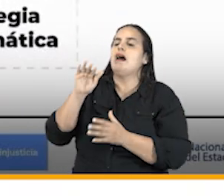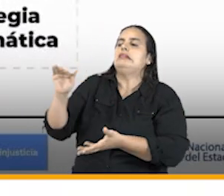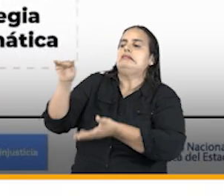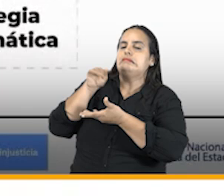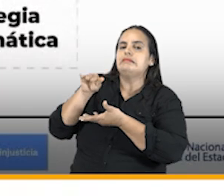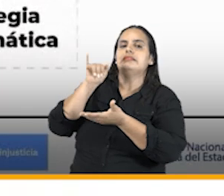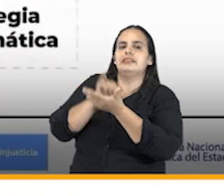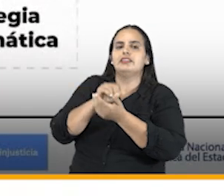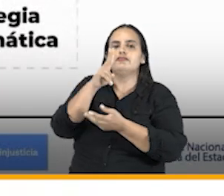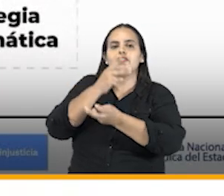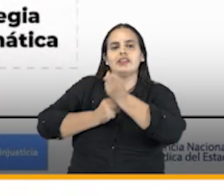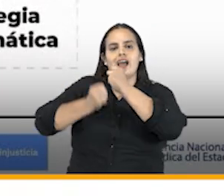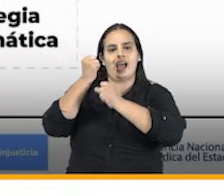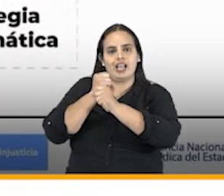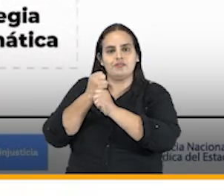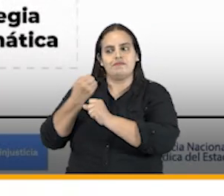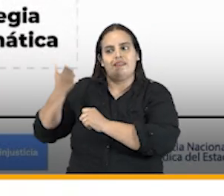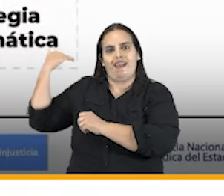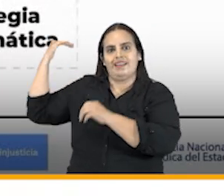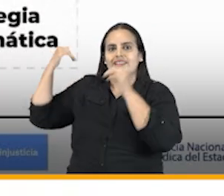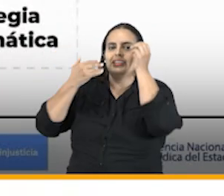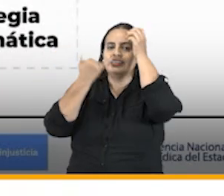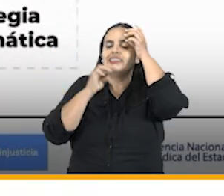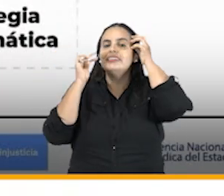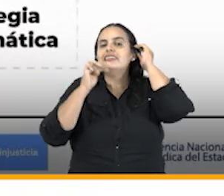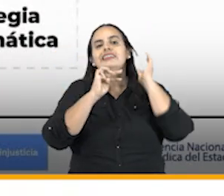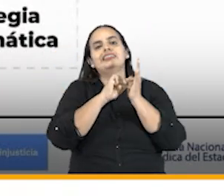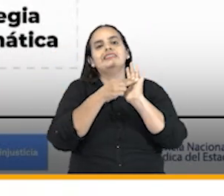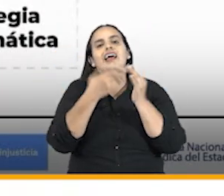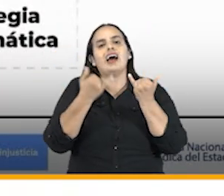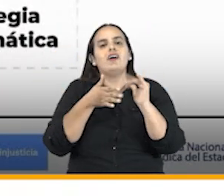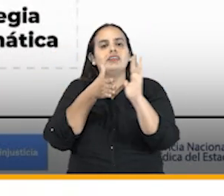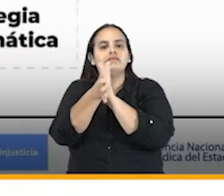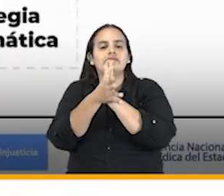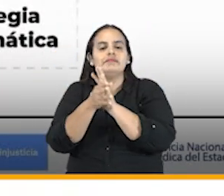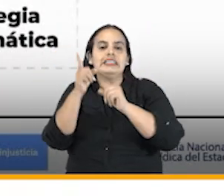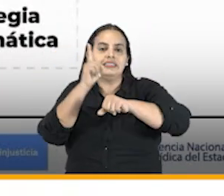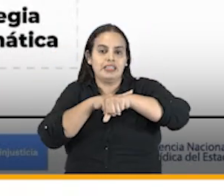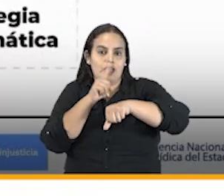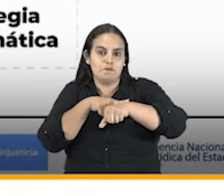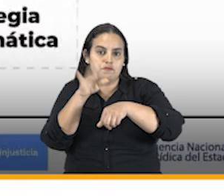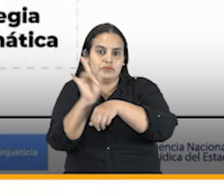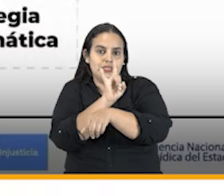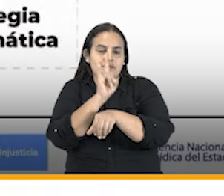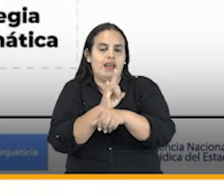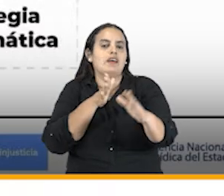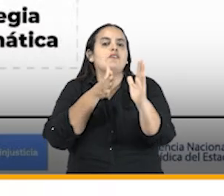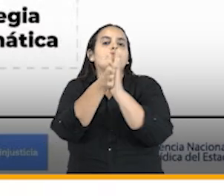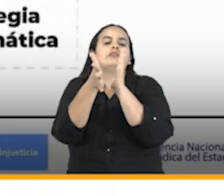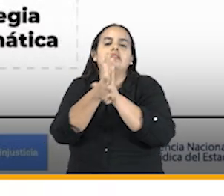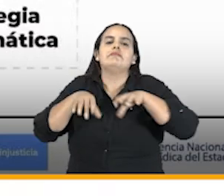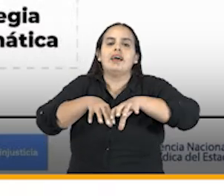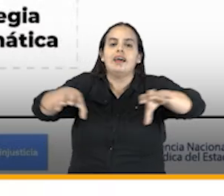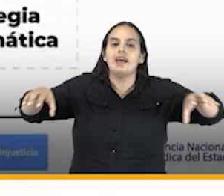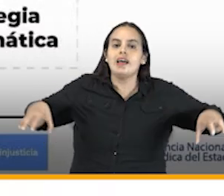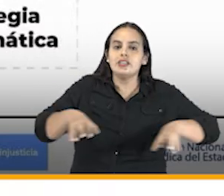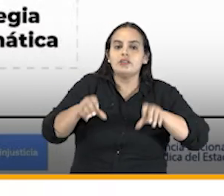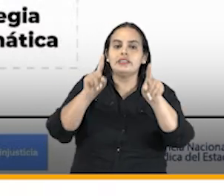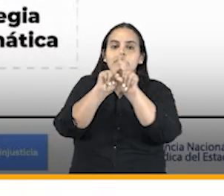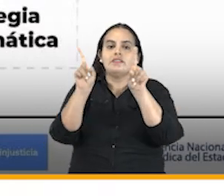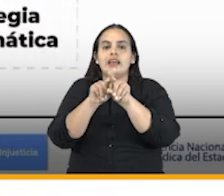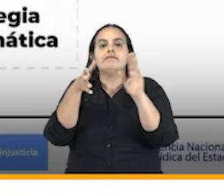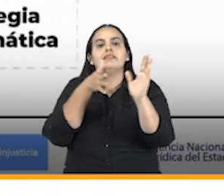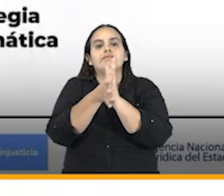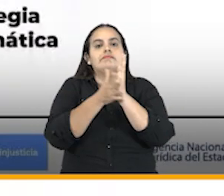respecto de los dos años anteriores y quiero utilizar este espacio de tiempo para contarles las acciones y diferentes